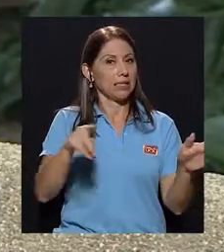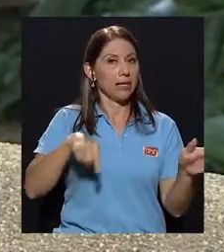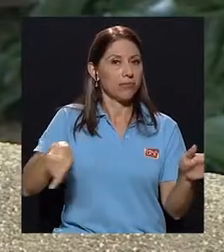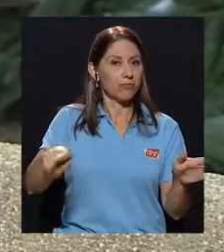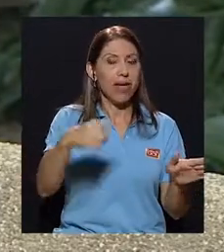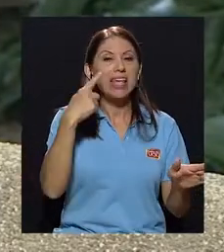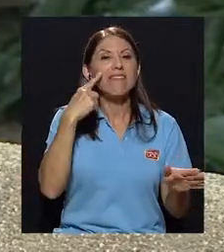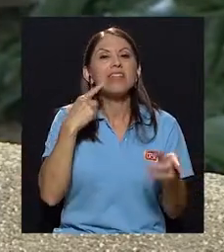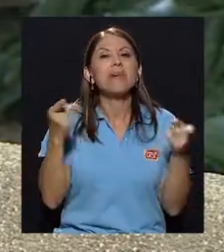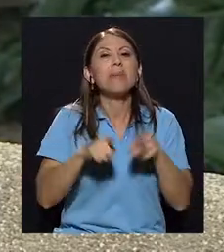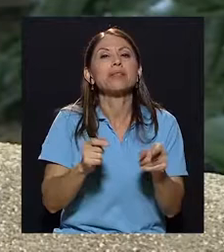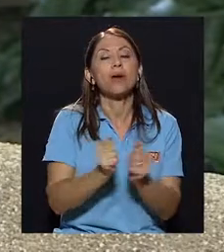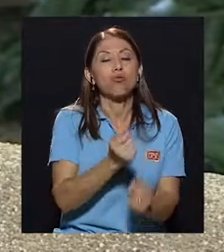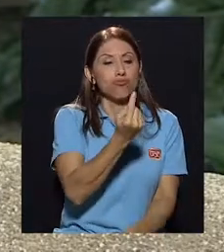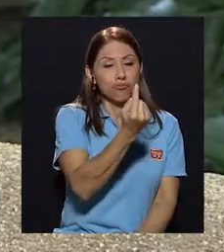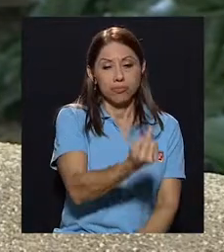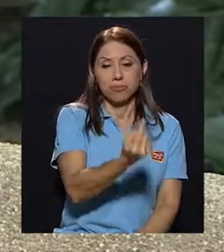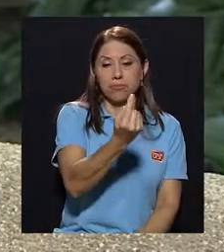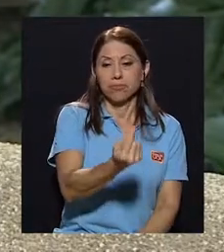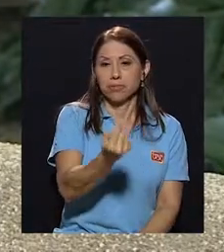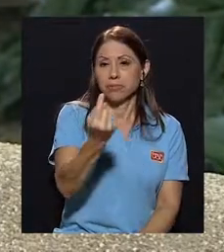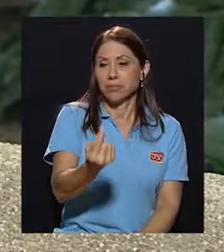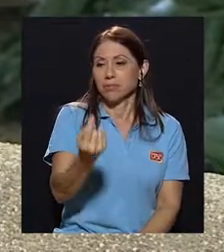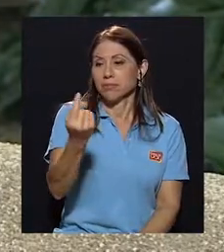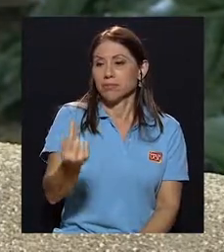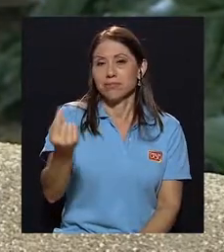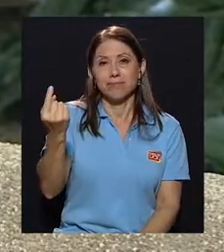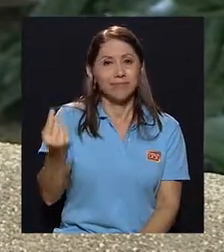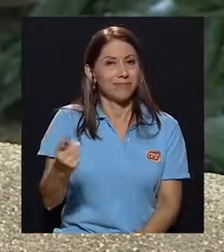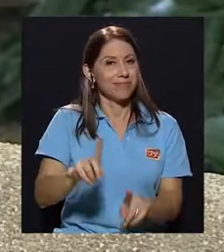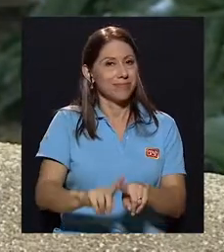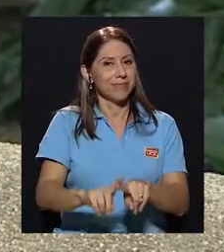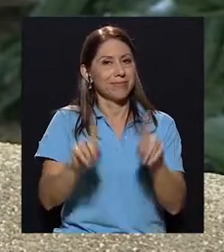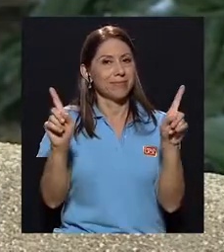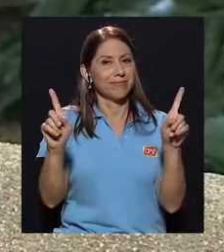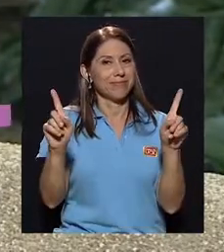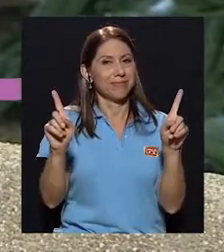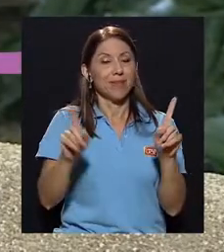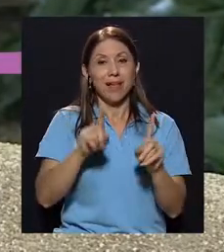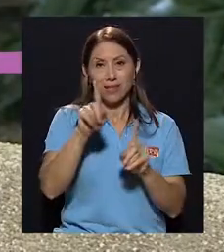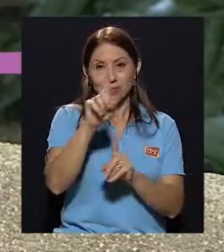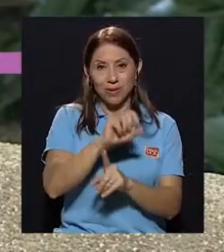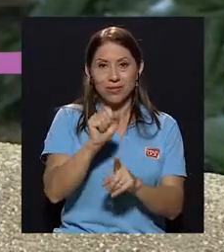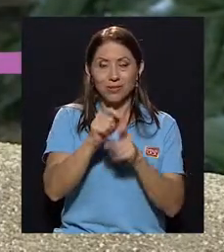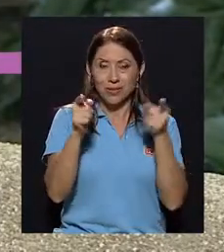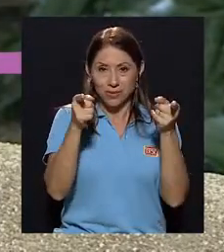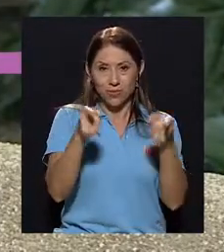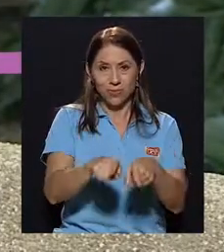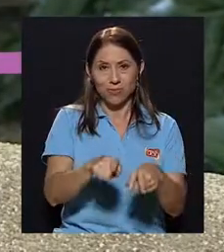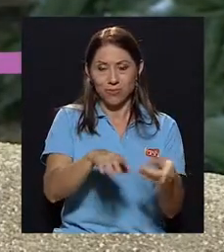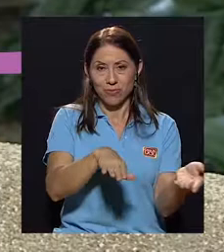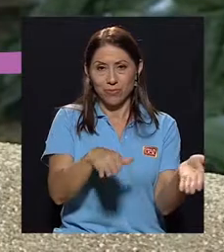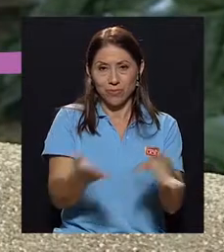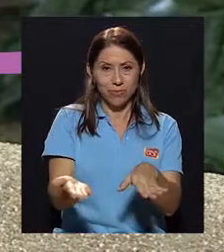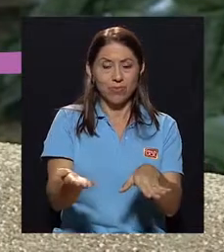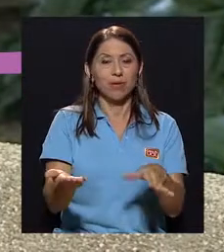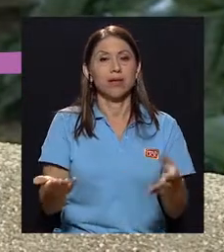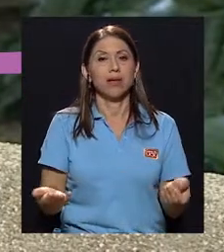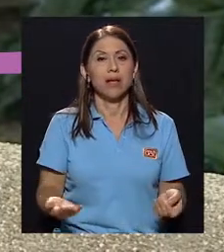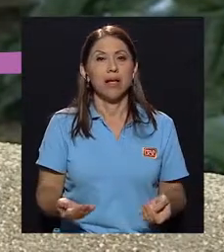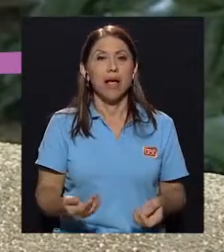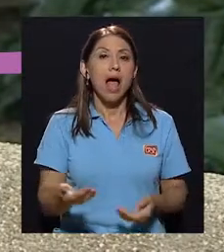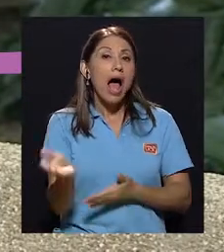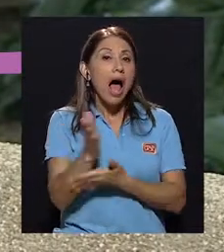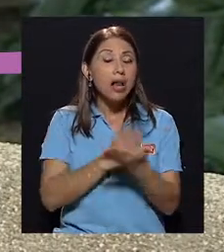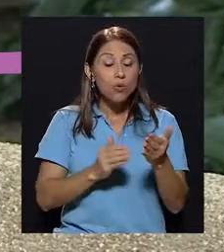ver qué pasa con cada niño, con cada niña ante una eventualidad, ante una pérdida, vemos que hay niños, niñas